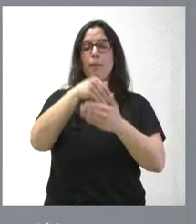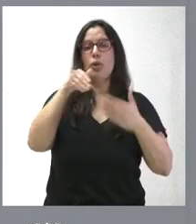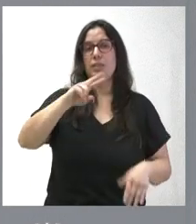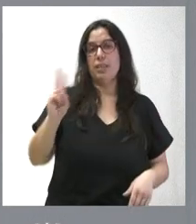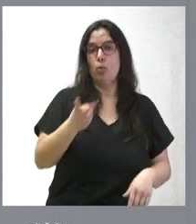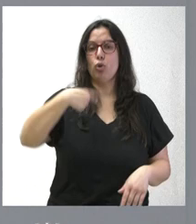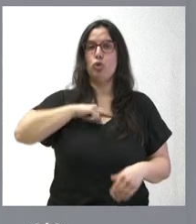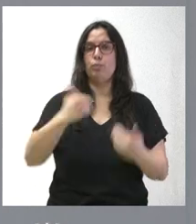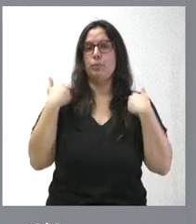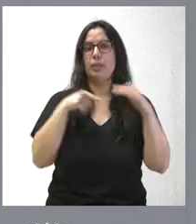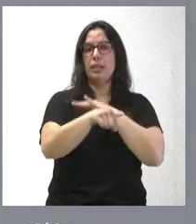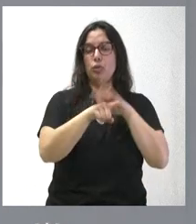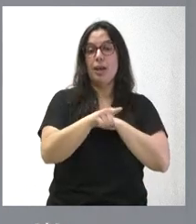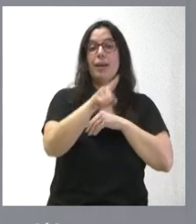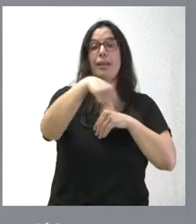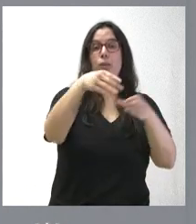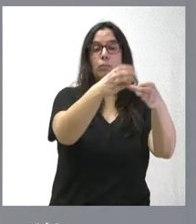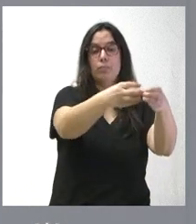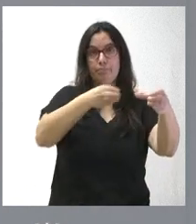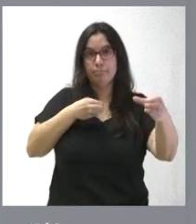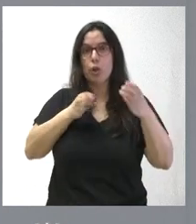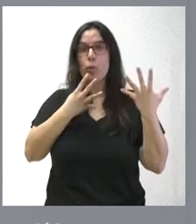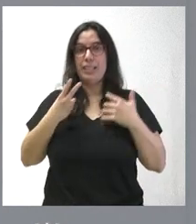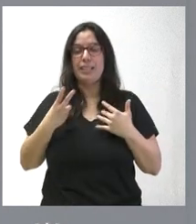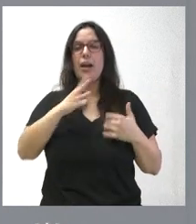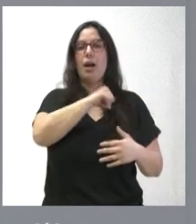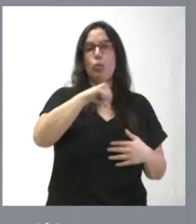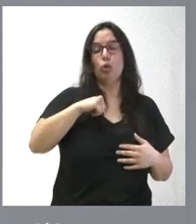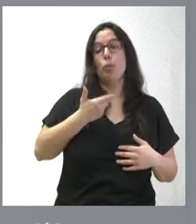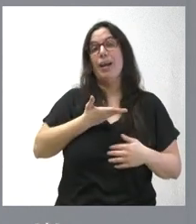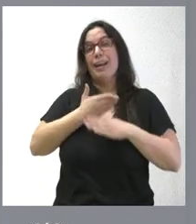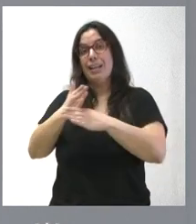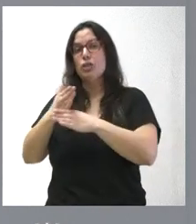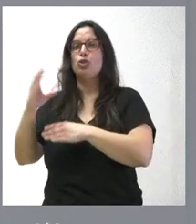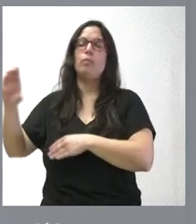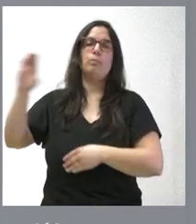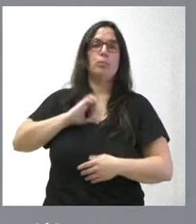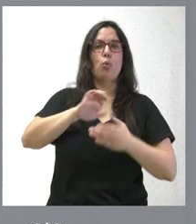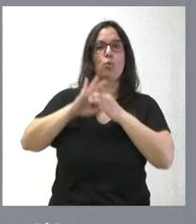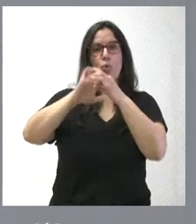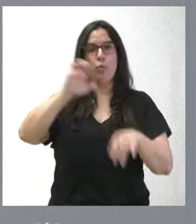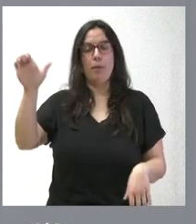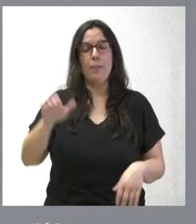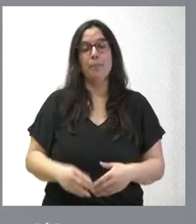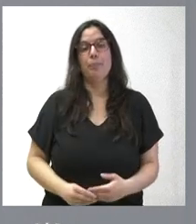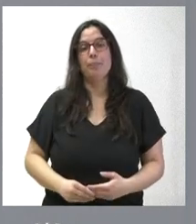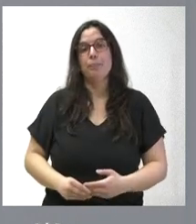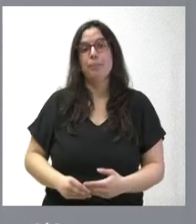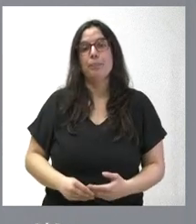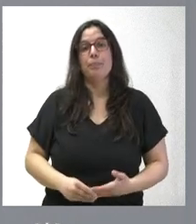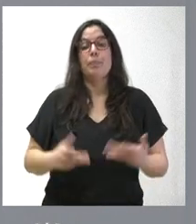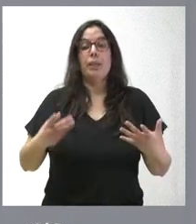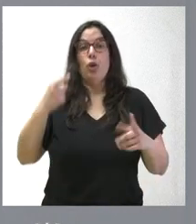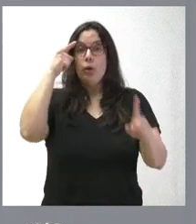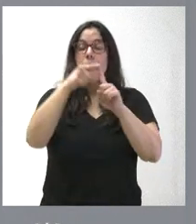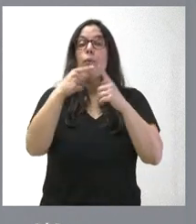de euros. De esta cifra, 97 son fondos autónomos. El resto son fondos procedentes de la Unión Europea. Y lo que forma parte de su